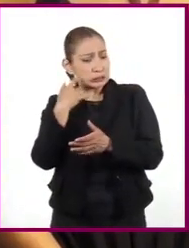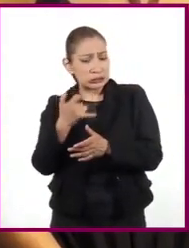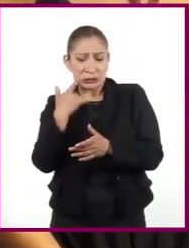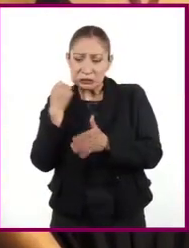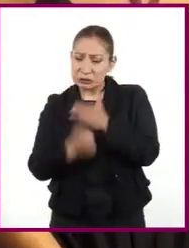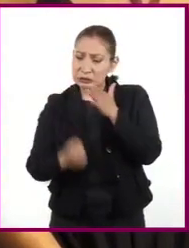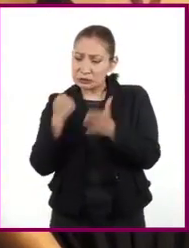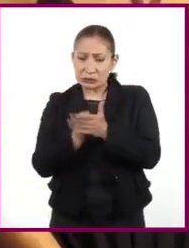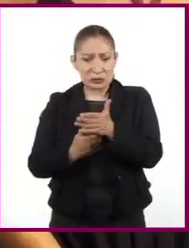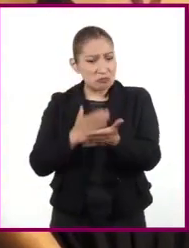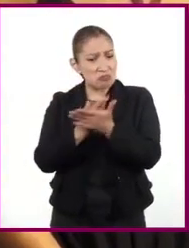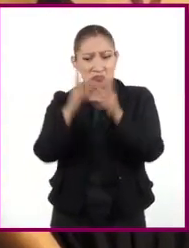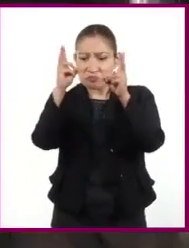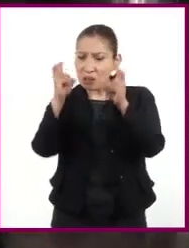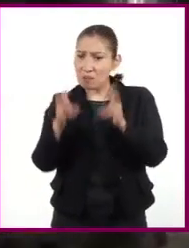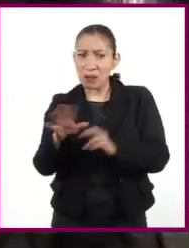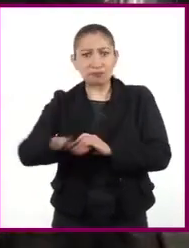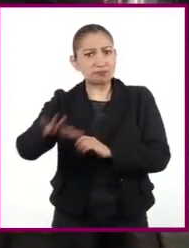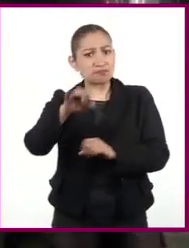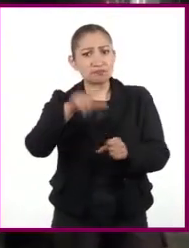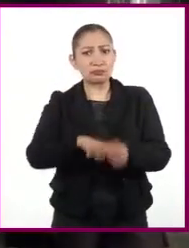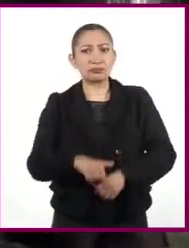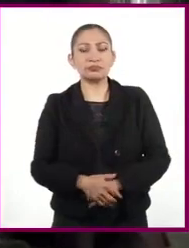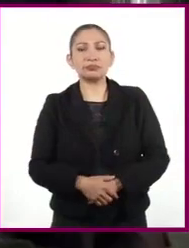y ámbitos de la sociedad.